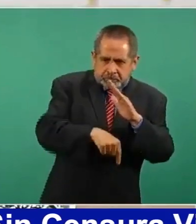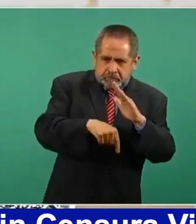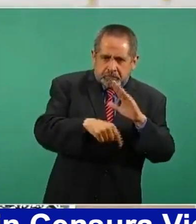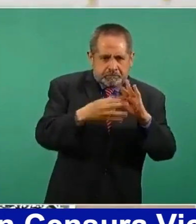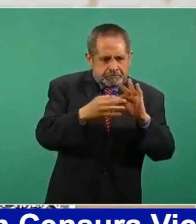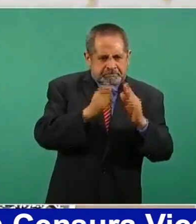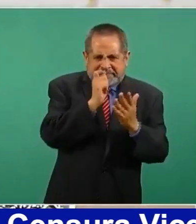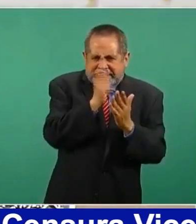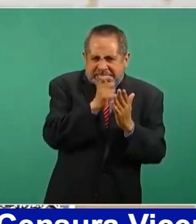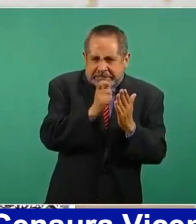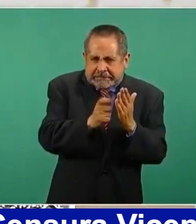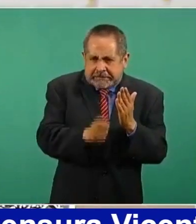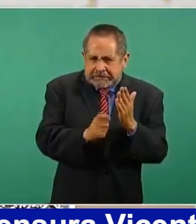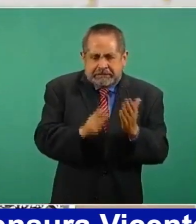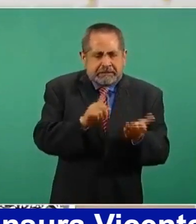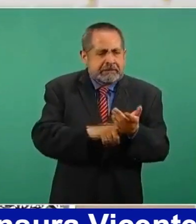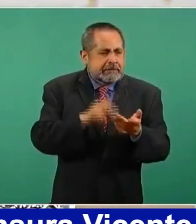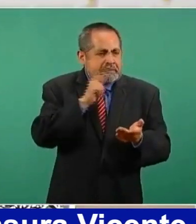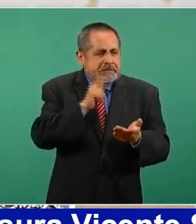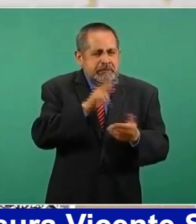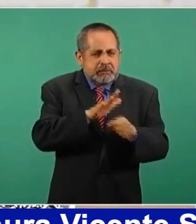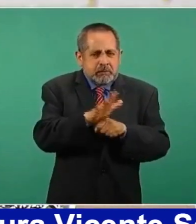Pero, y los hechos.